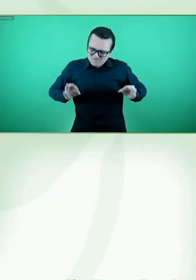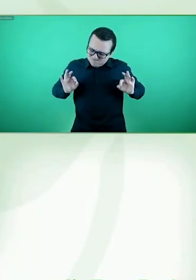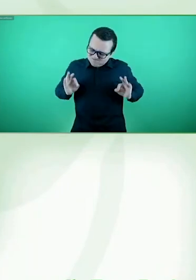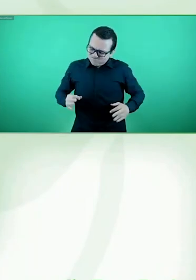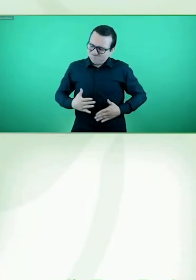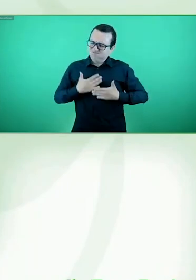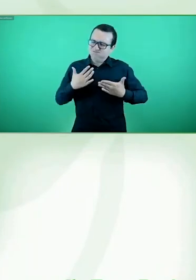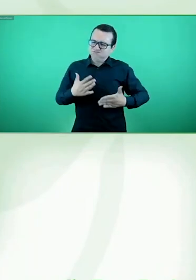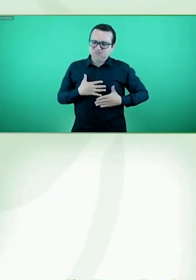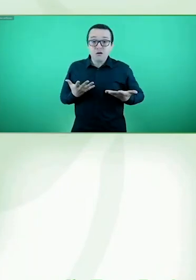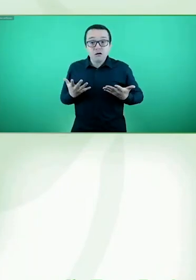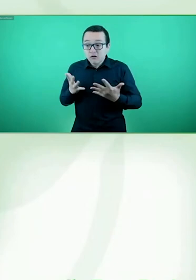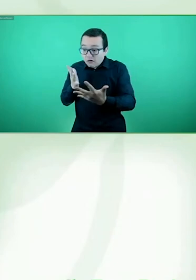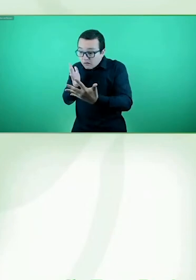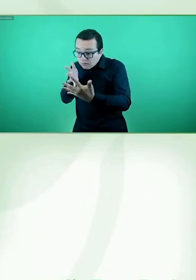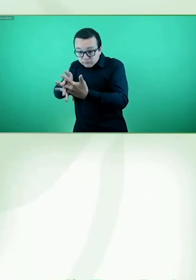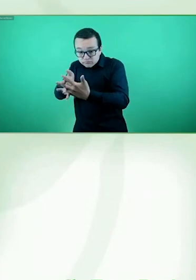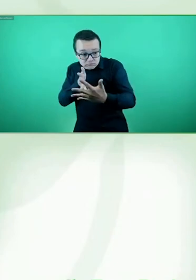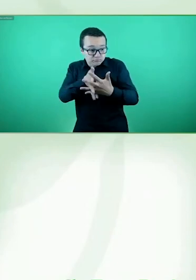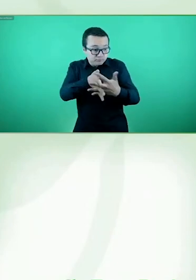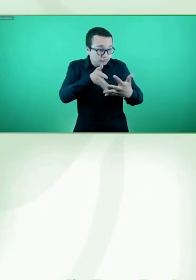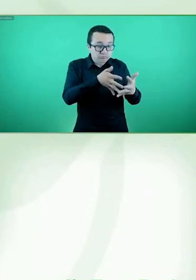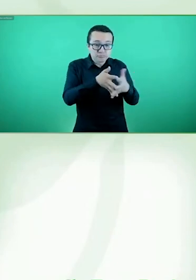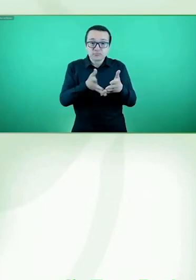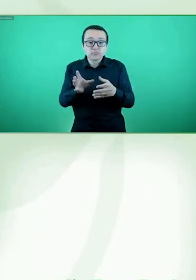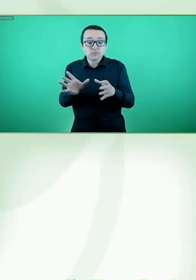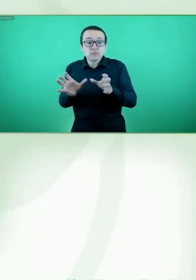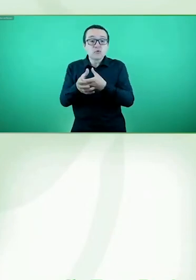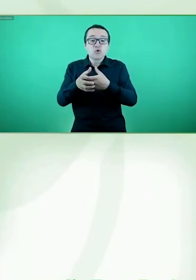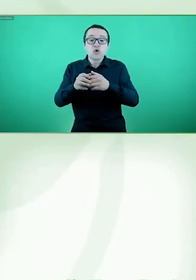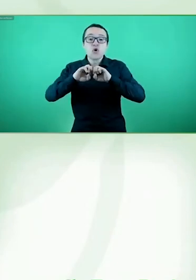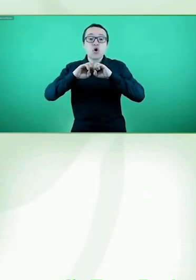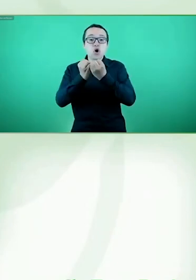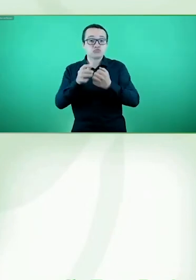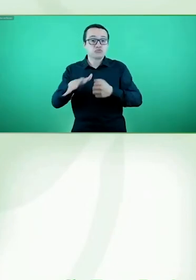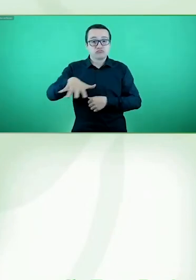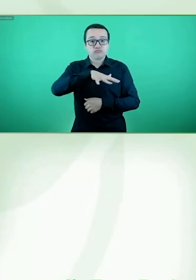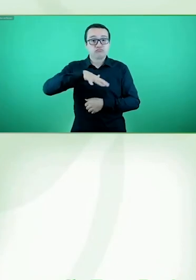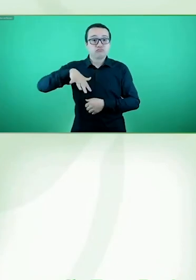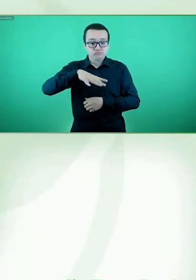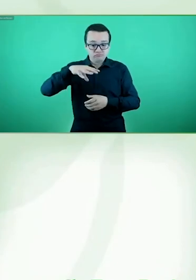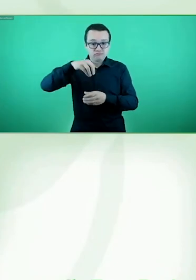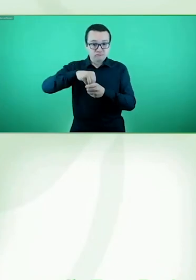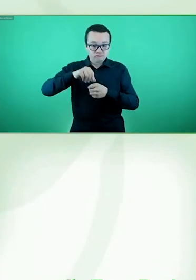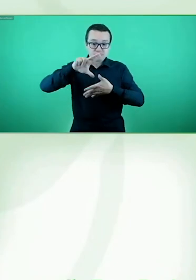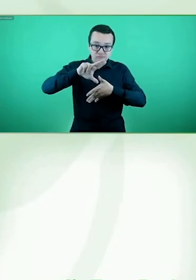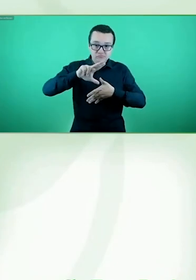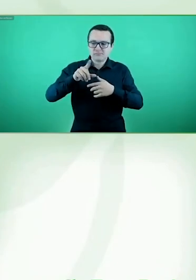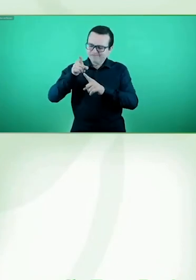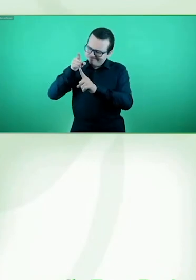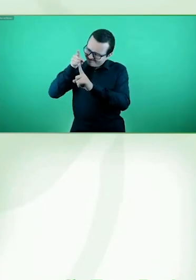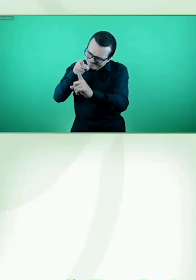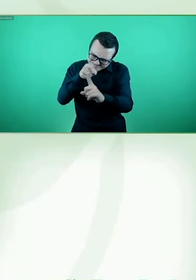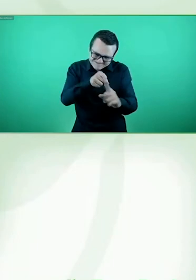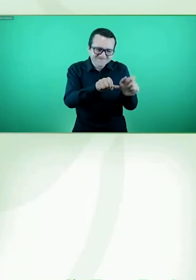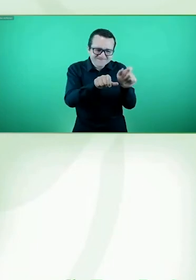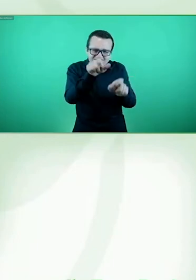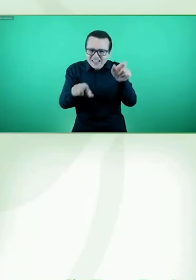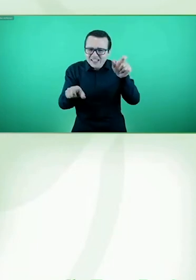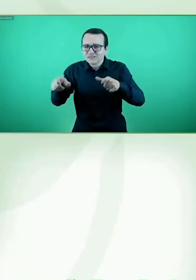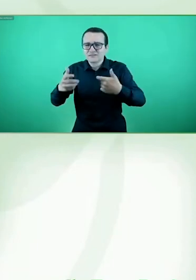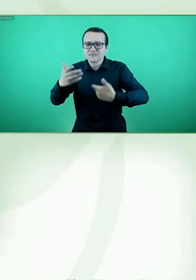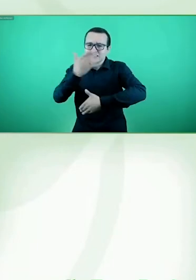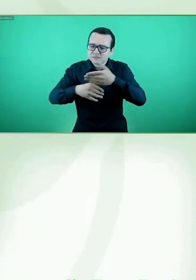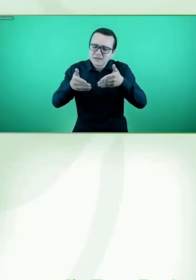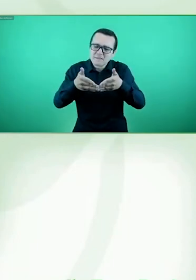particular de la región, a muchísimas más personas con discapacidad y también hemos permitido entregarle a las